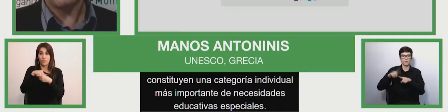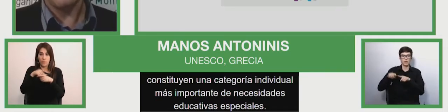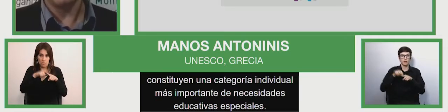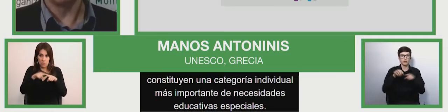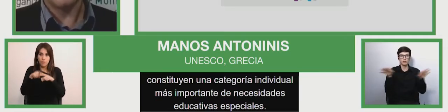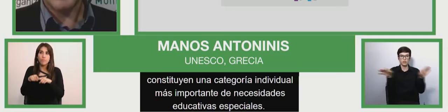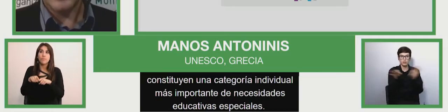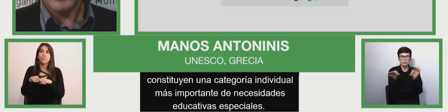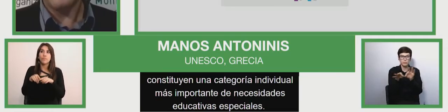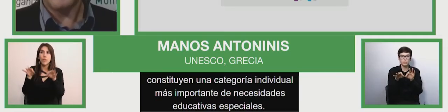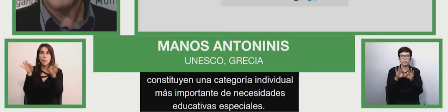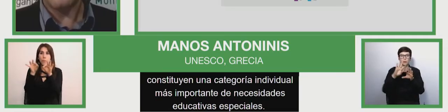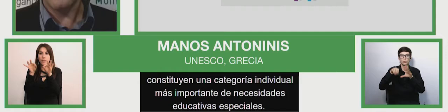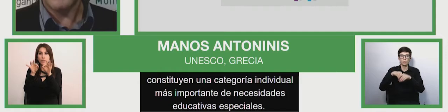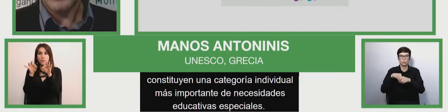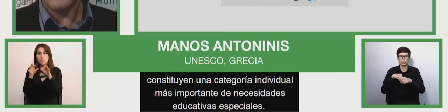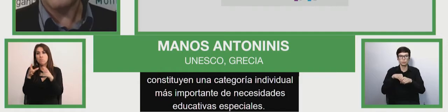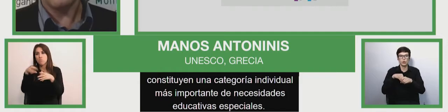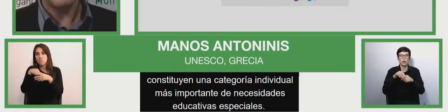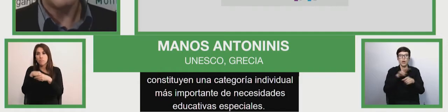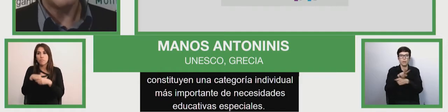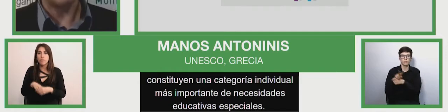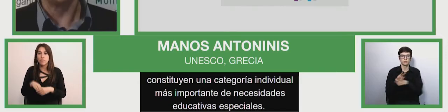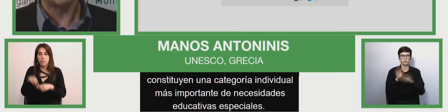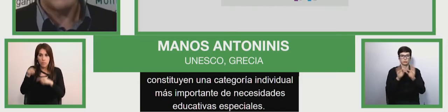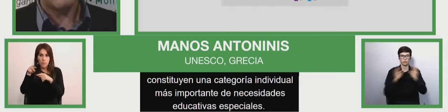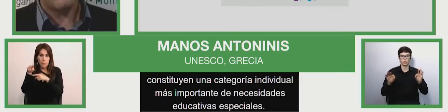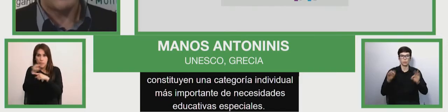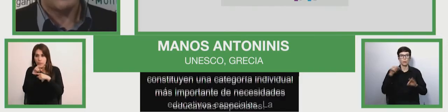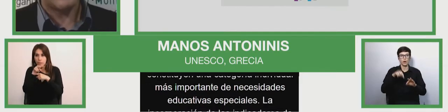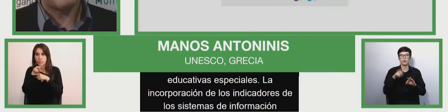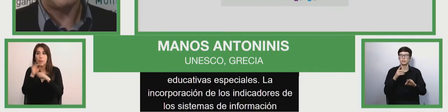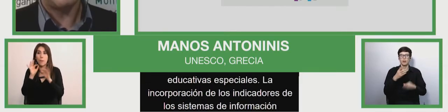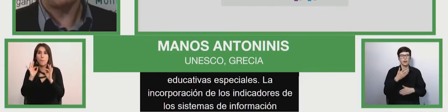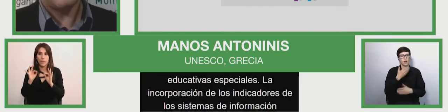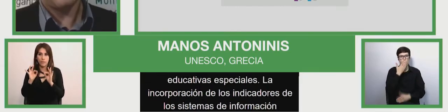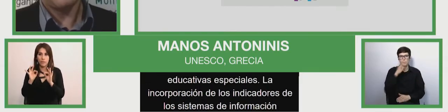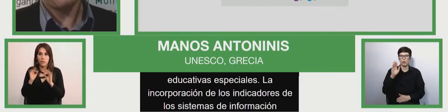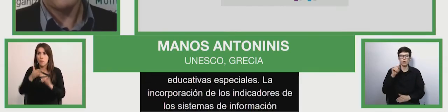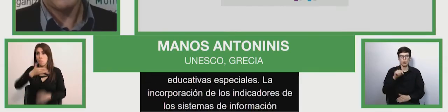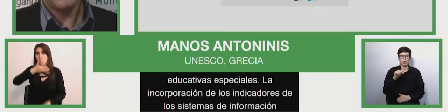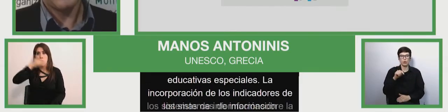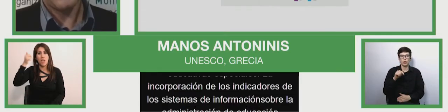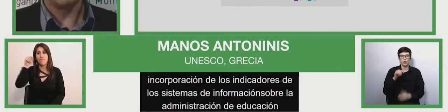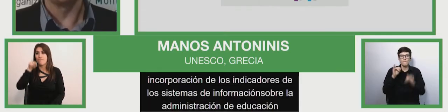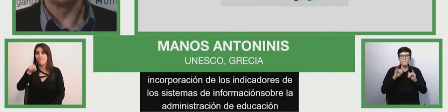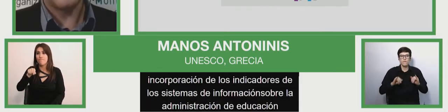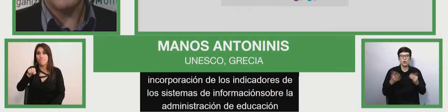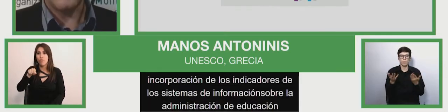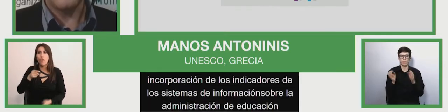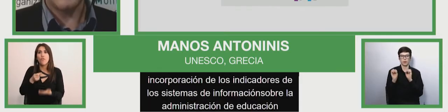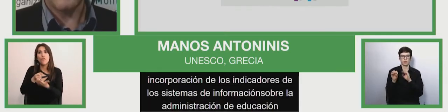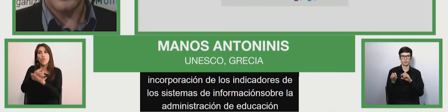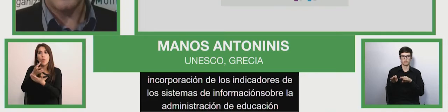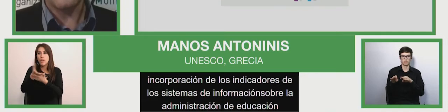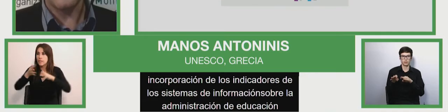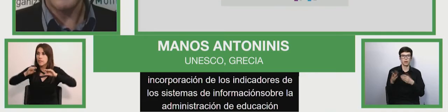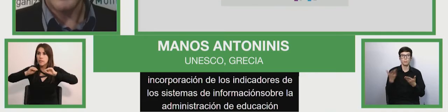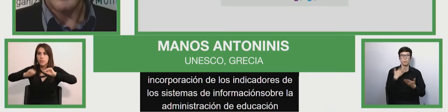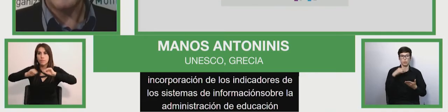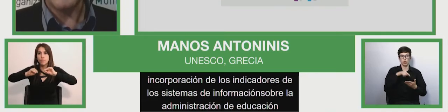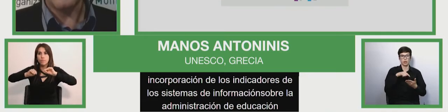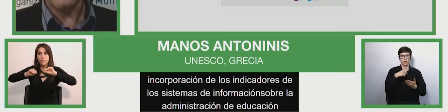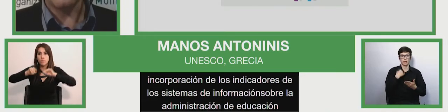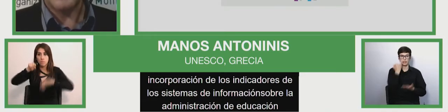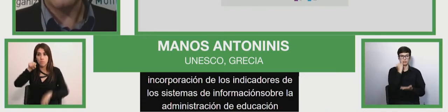información sobre la administración de la educación es una de las mejoras prácticas nuevas. El Instituto de Estadística de la UNESCO